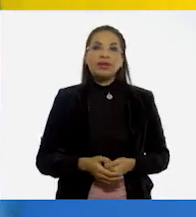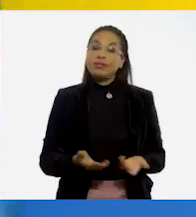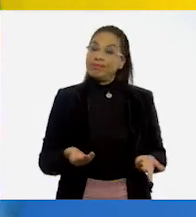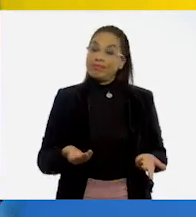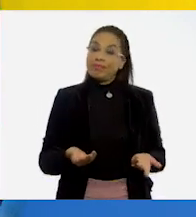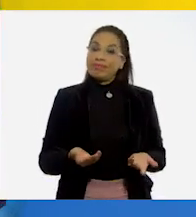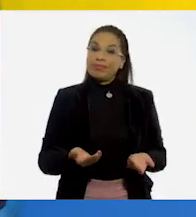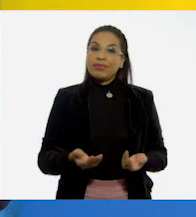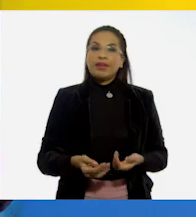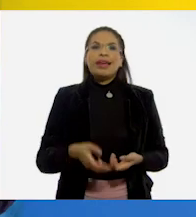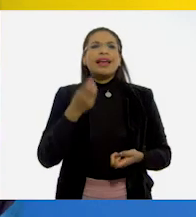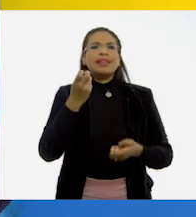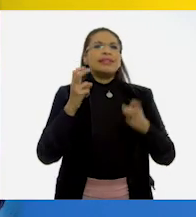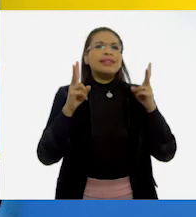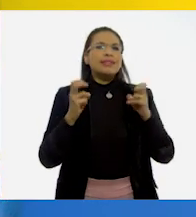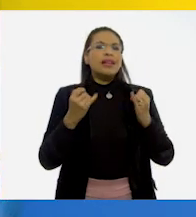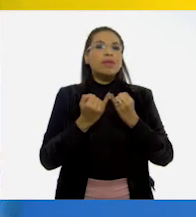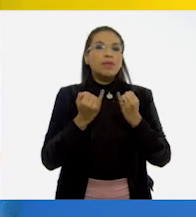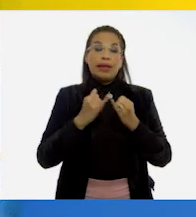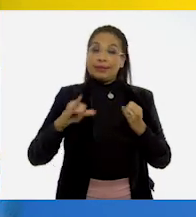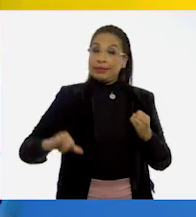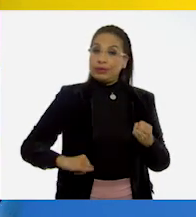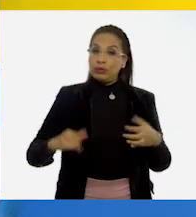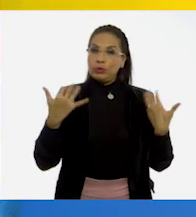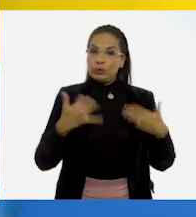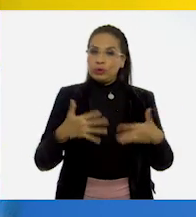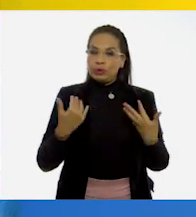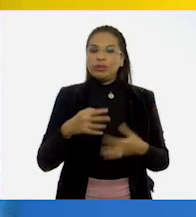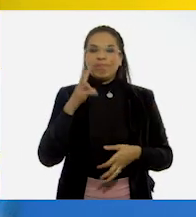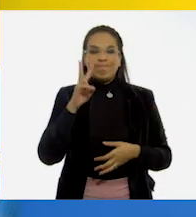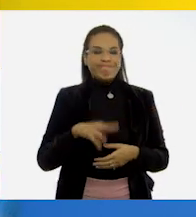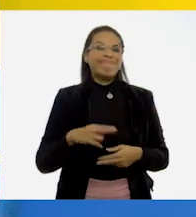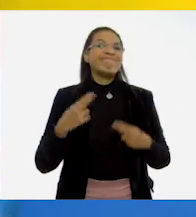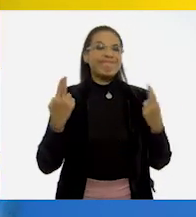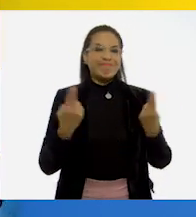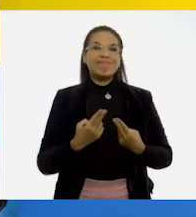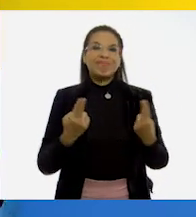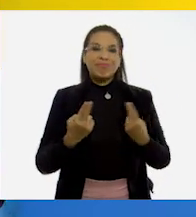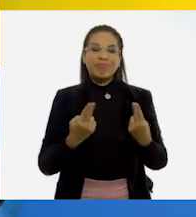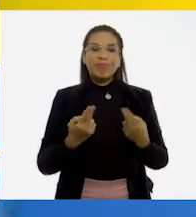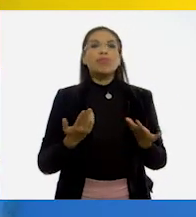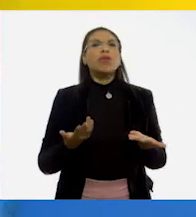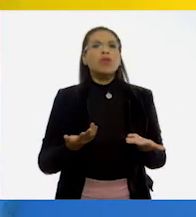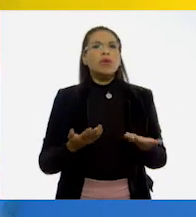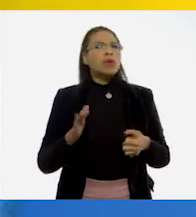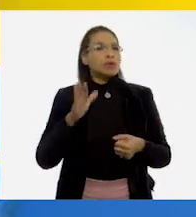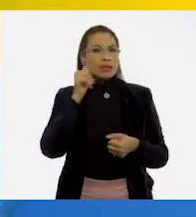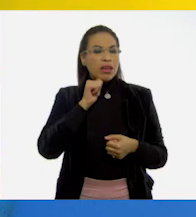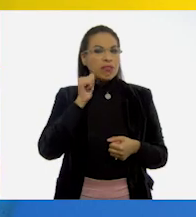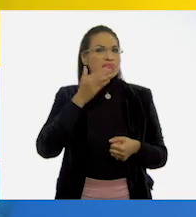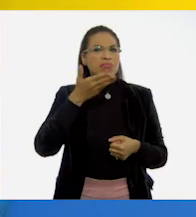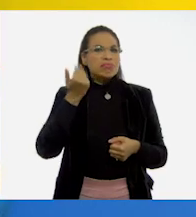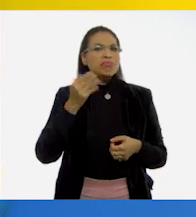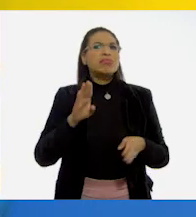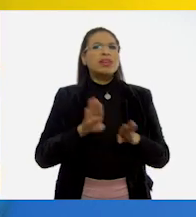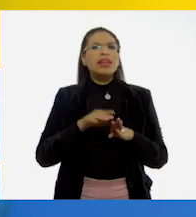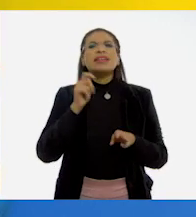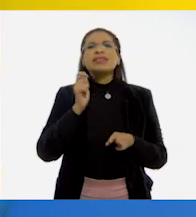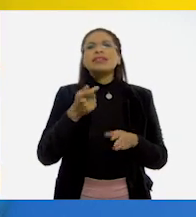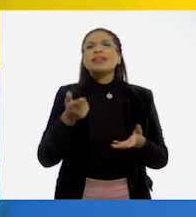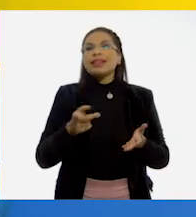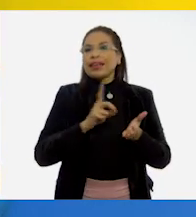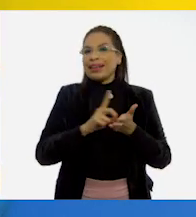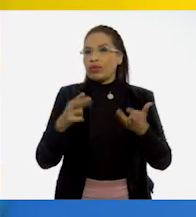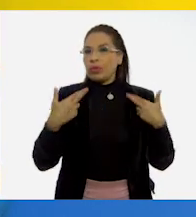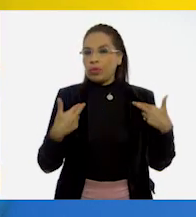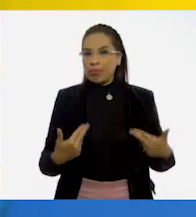Bueno, este tema, además de interesante, es necesario, puesto que no siempre sabemos a qué se refieren nuestros